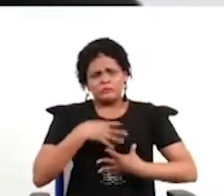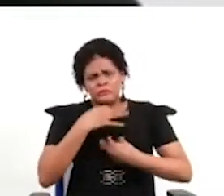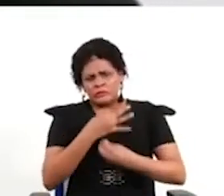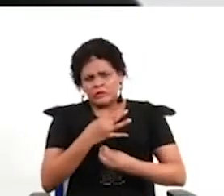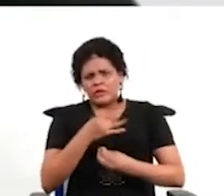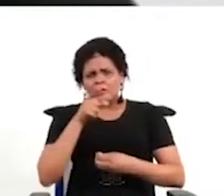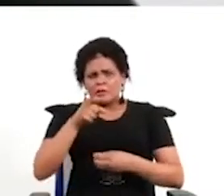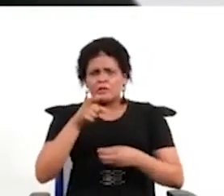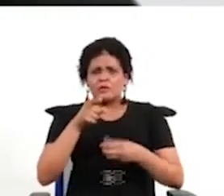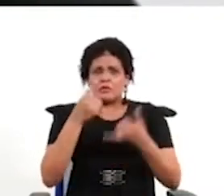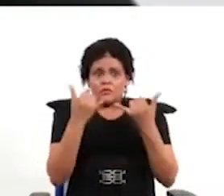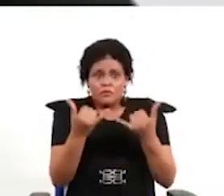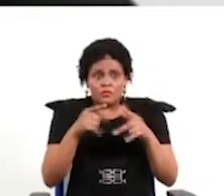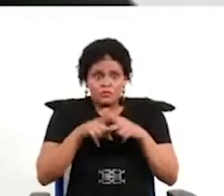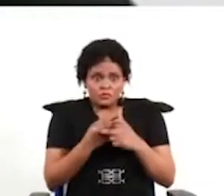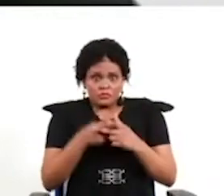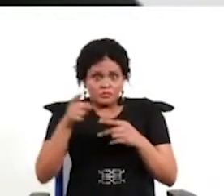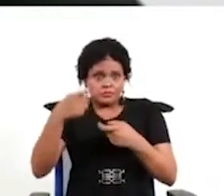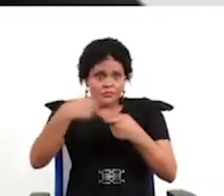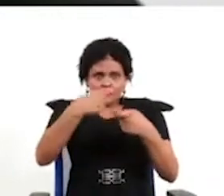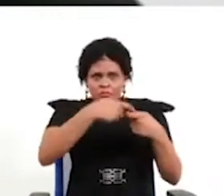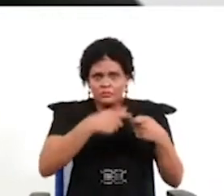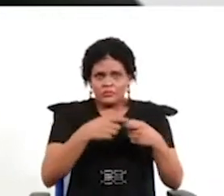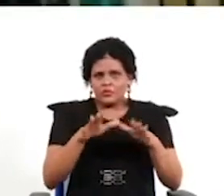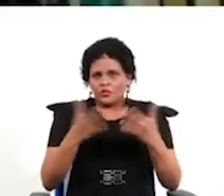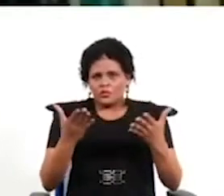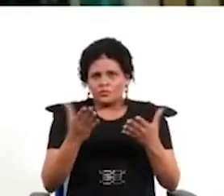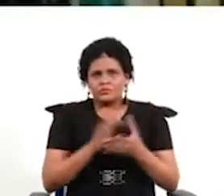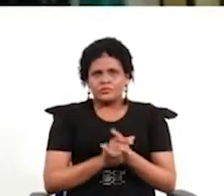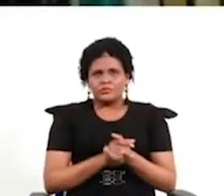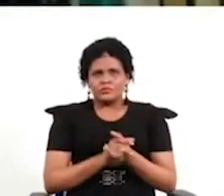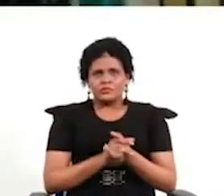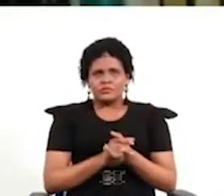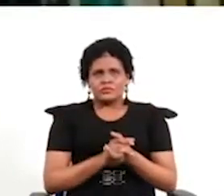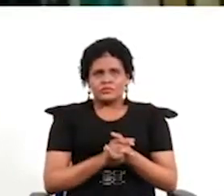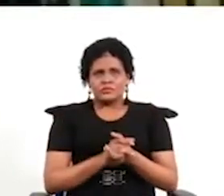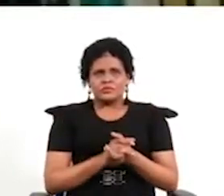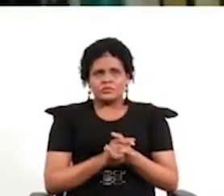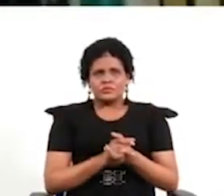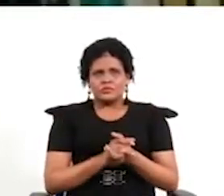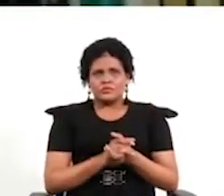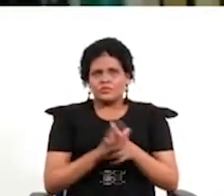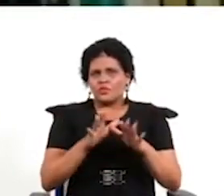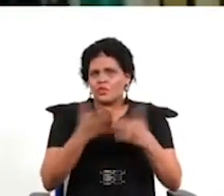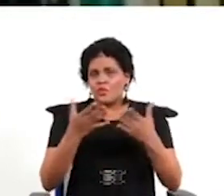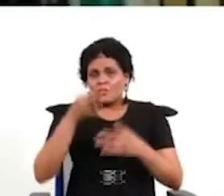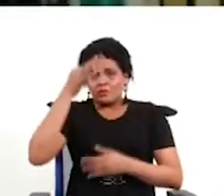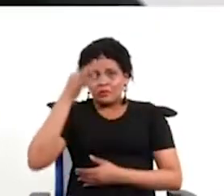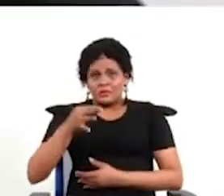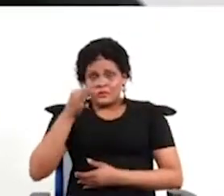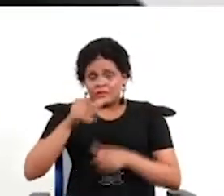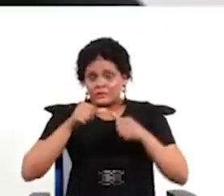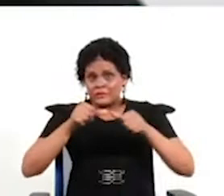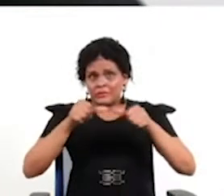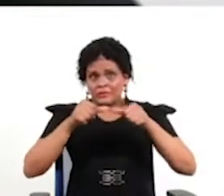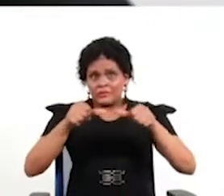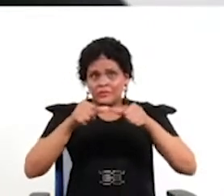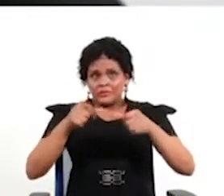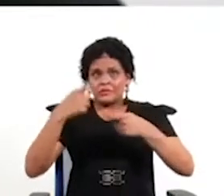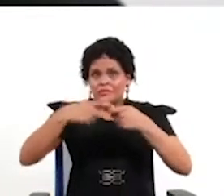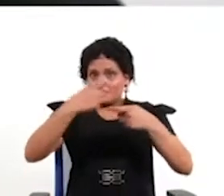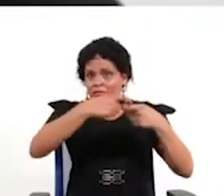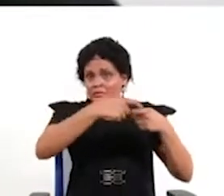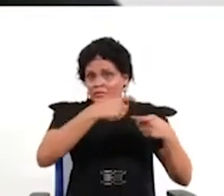momento de la participación yo creo que esa es la trampa que tenemos que estar siempre saltando cuando hablamos de participación